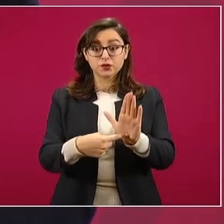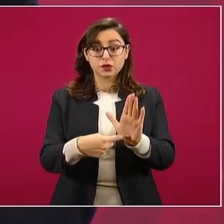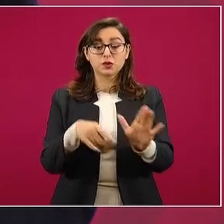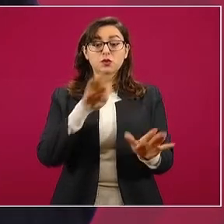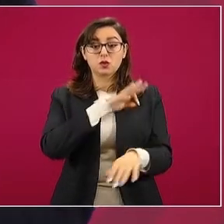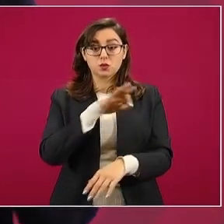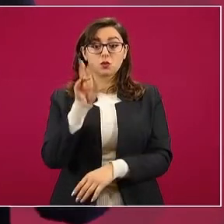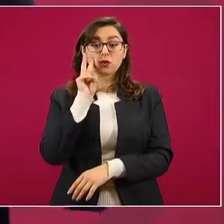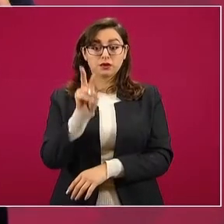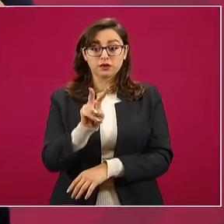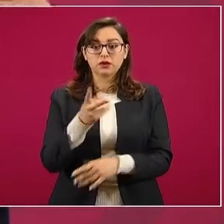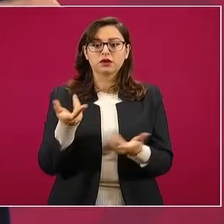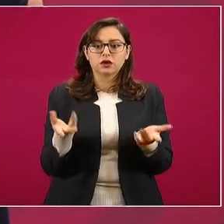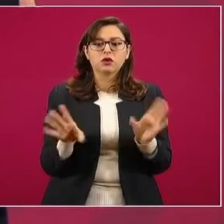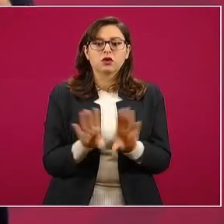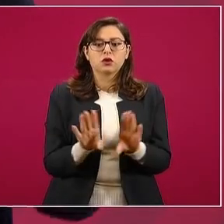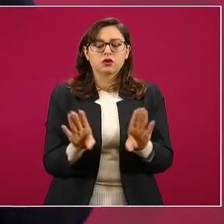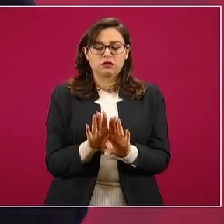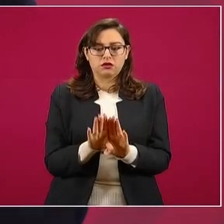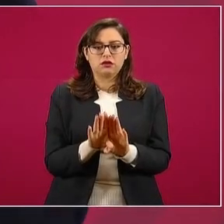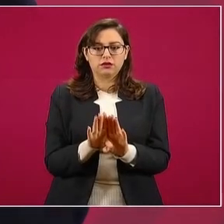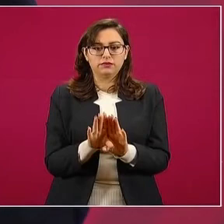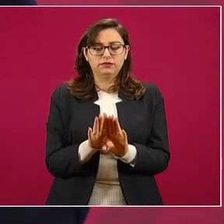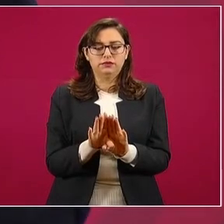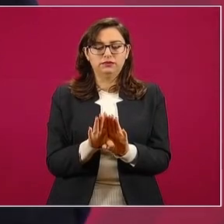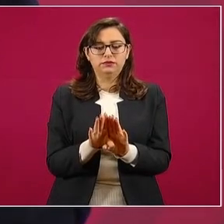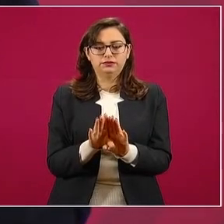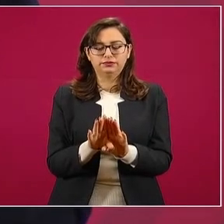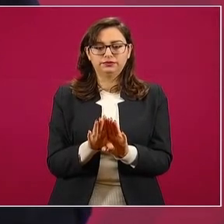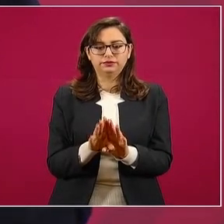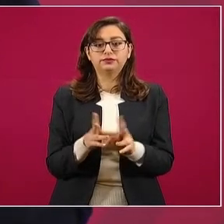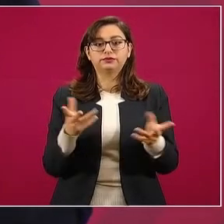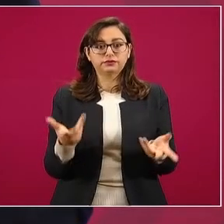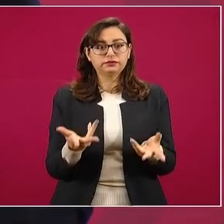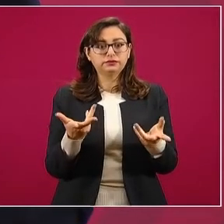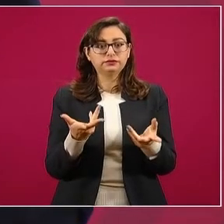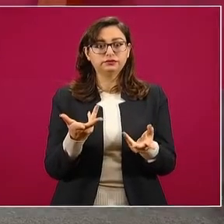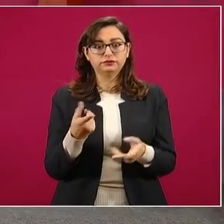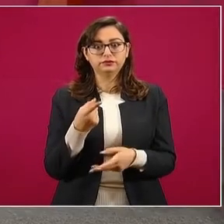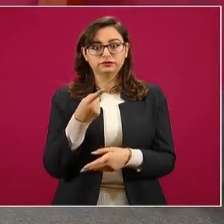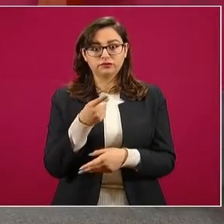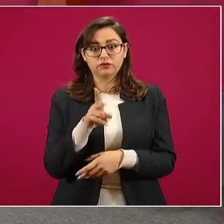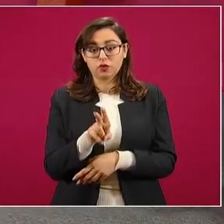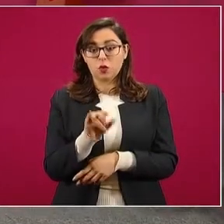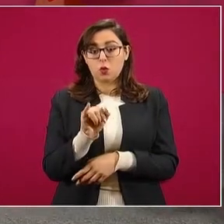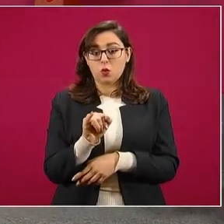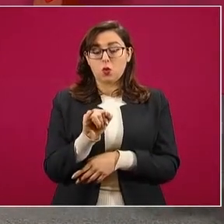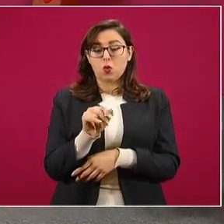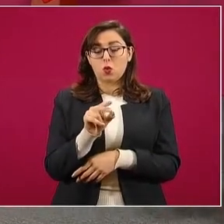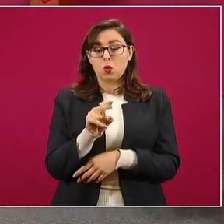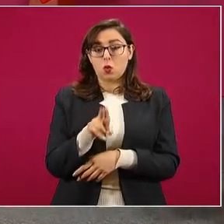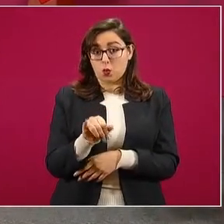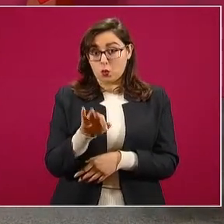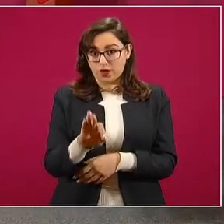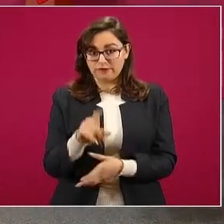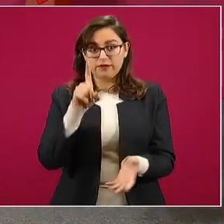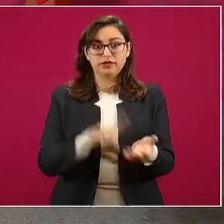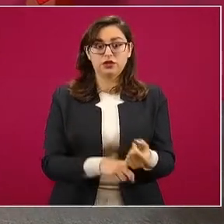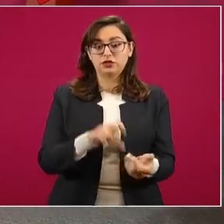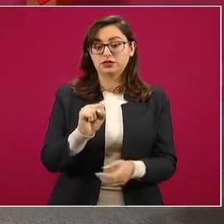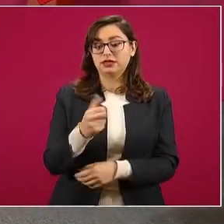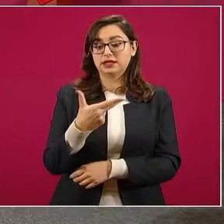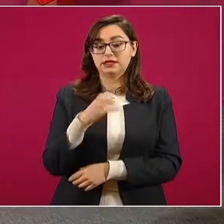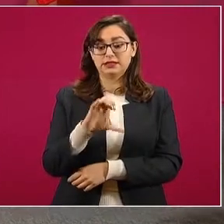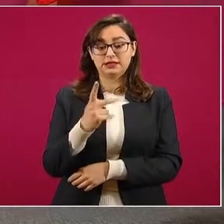a entender que esta institución, esta dependencia de la Secretaría de Hacienda